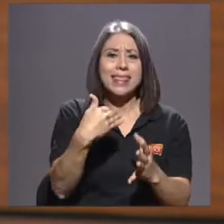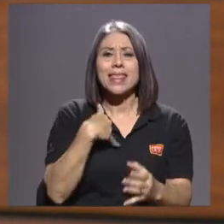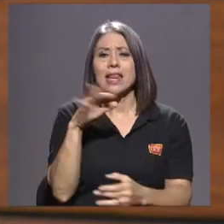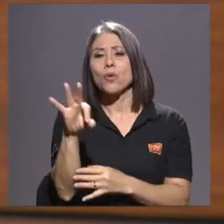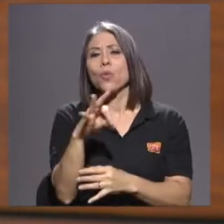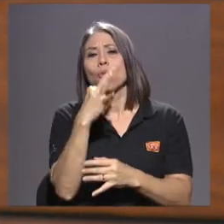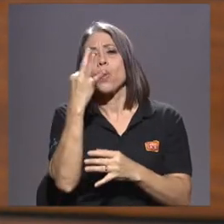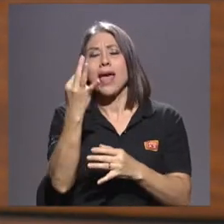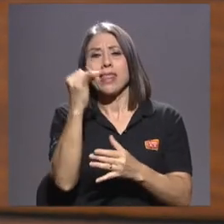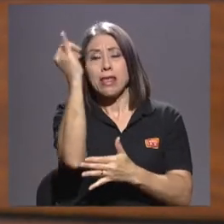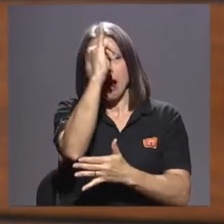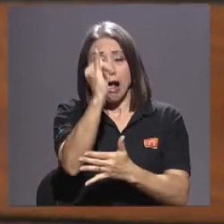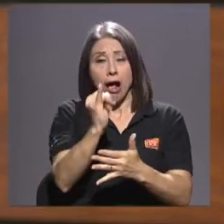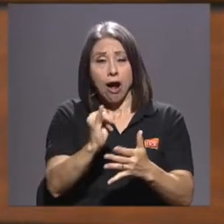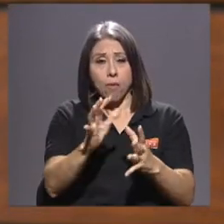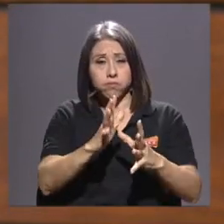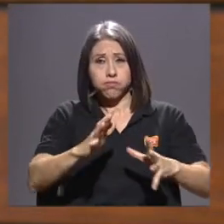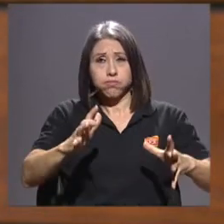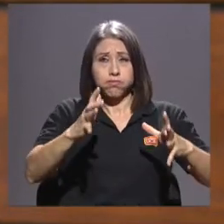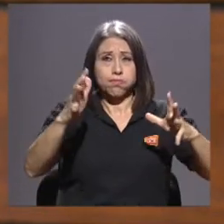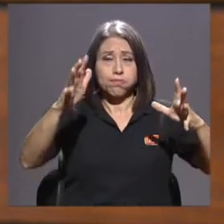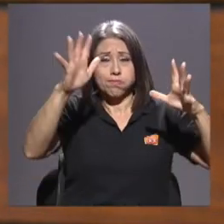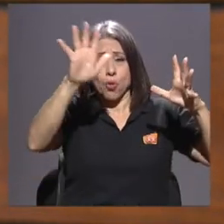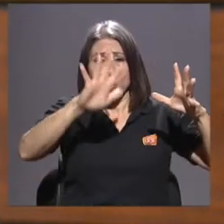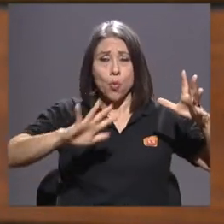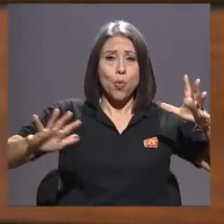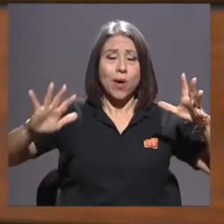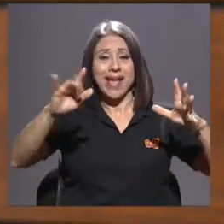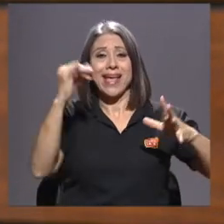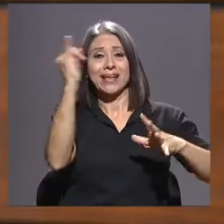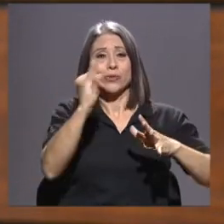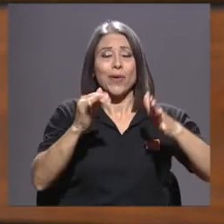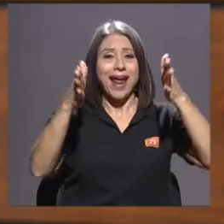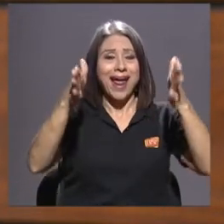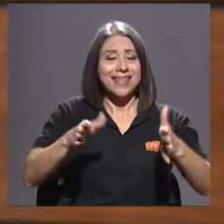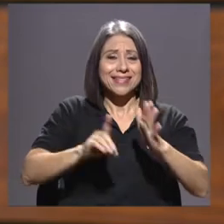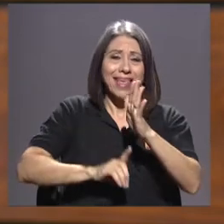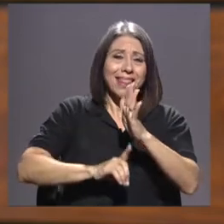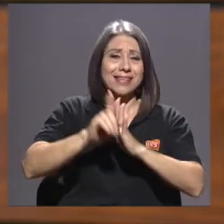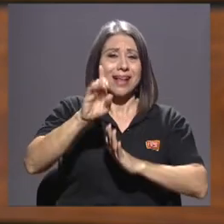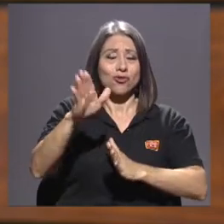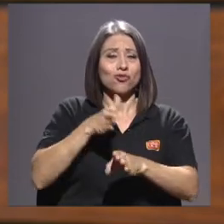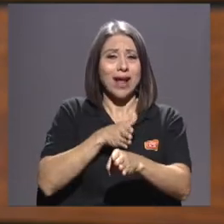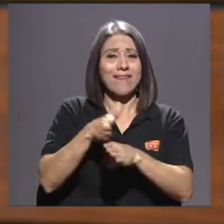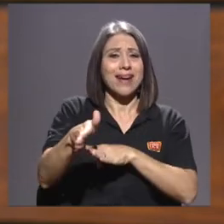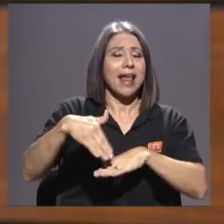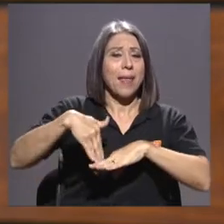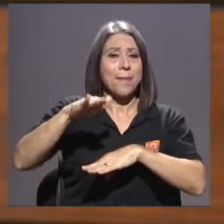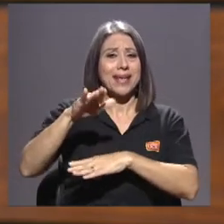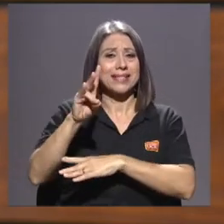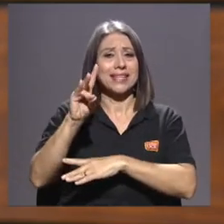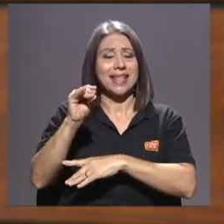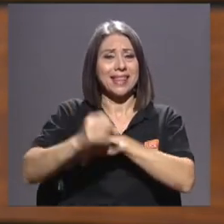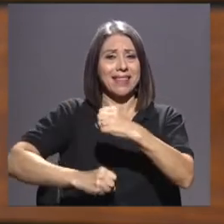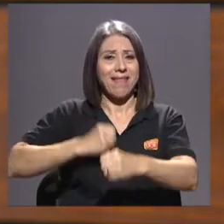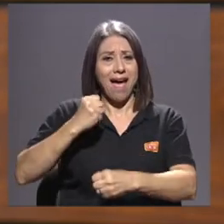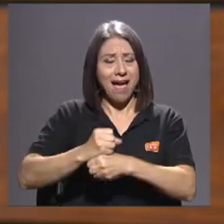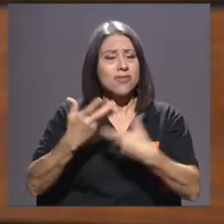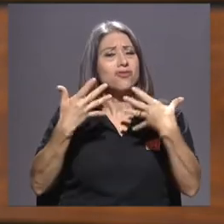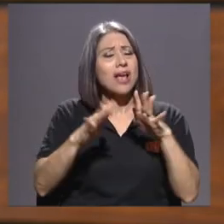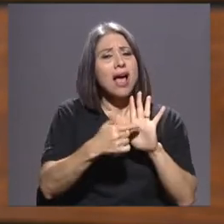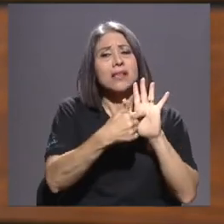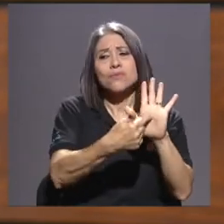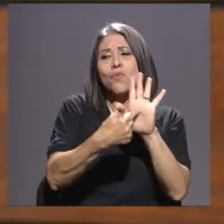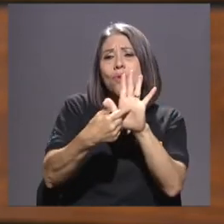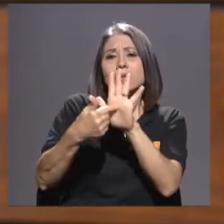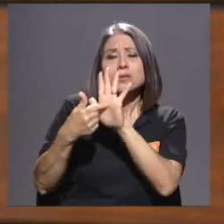volumen, de monumentalidad. Es un artista que ha desarrollado su carrera durante más de 70 años, ha expuesto en